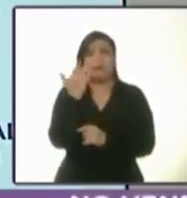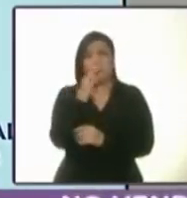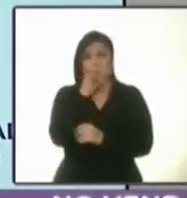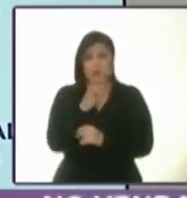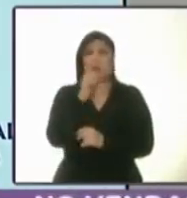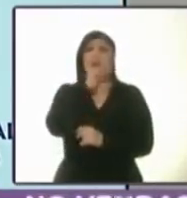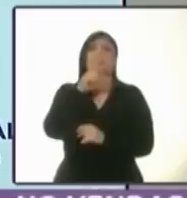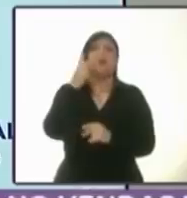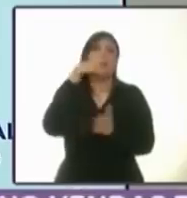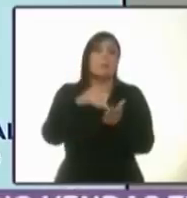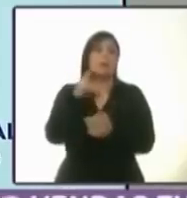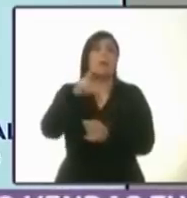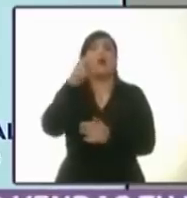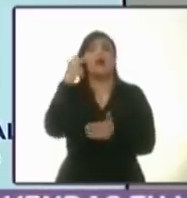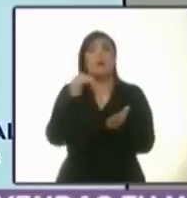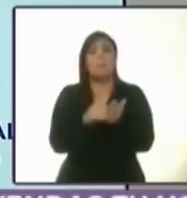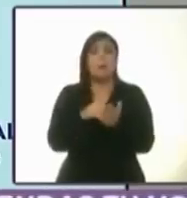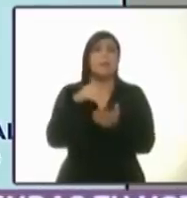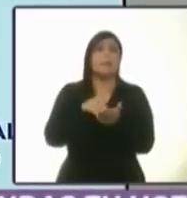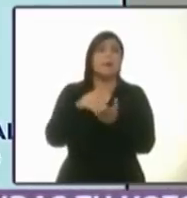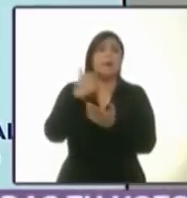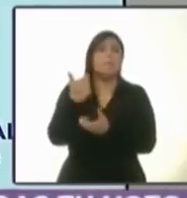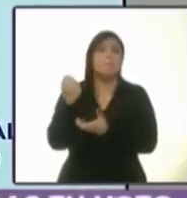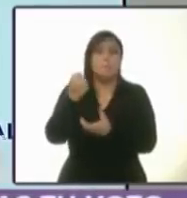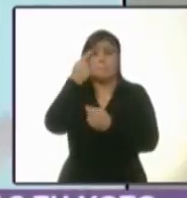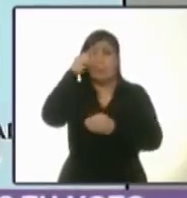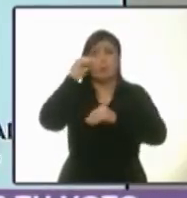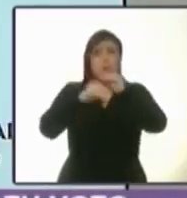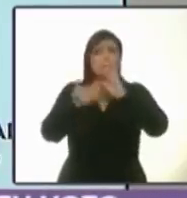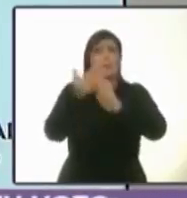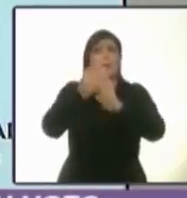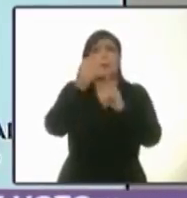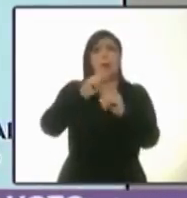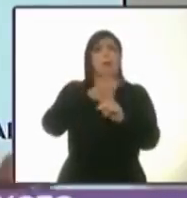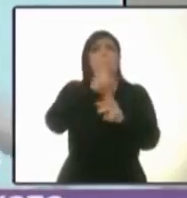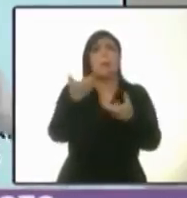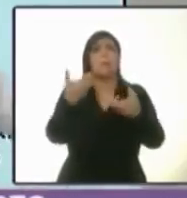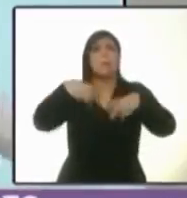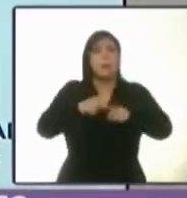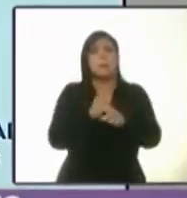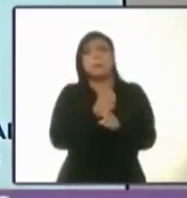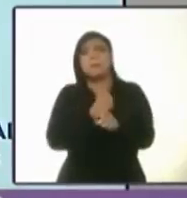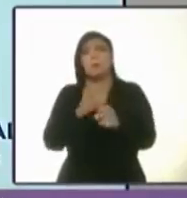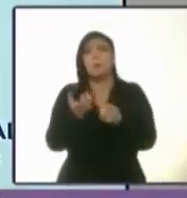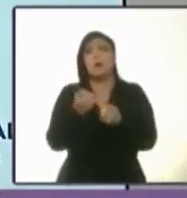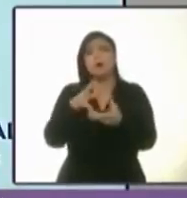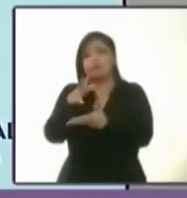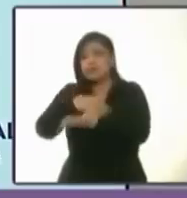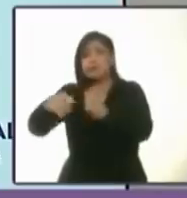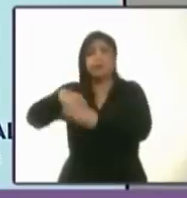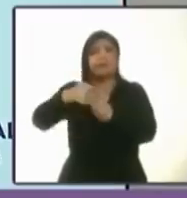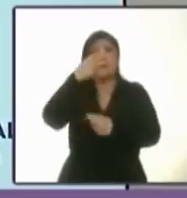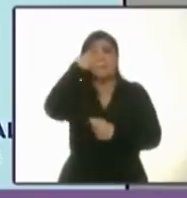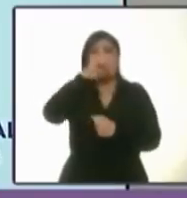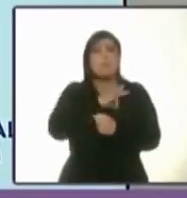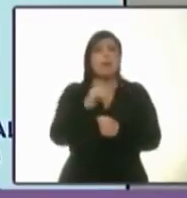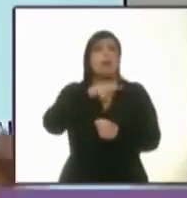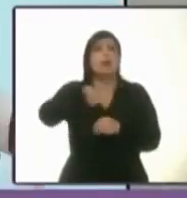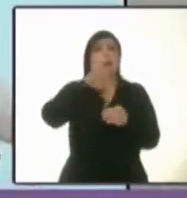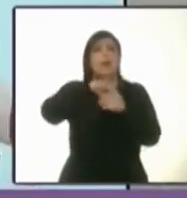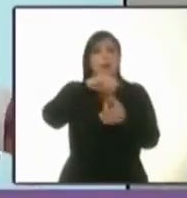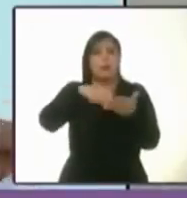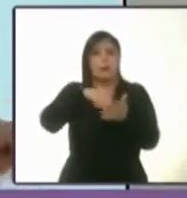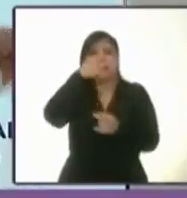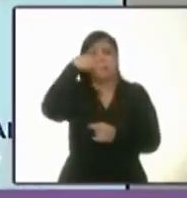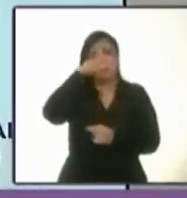mil millones de pesos del fondo de reconstrucción, de los cuales se han desviado 3 mil millones de pesos para la campaña electoral de la